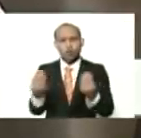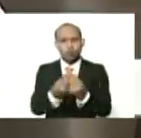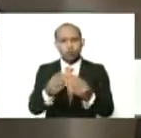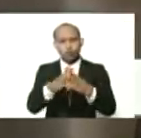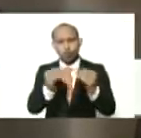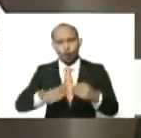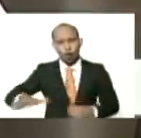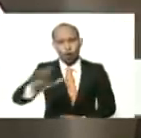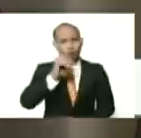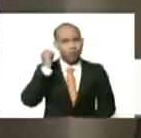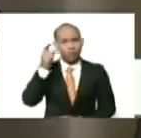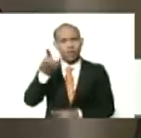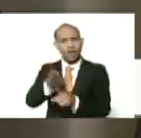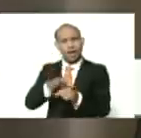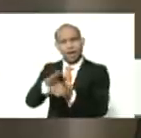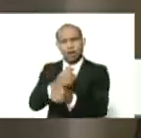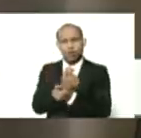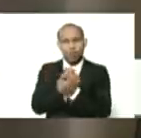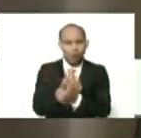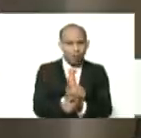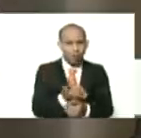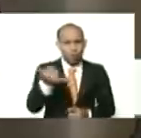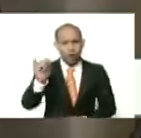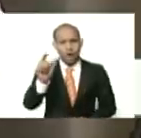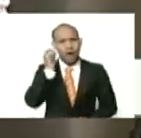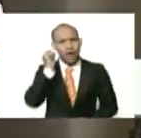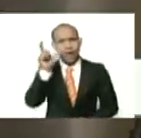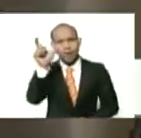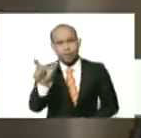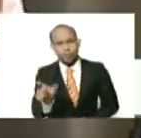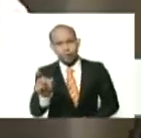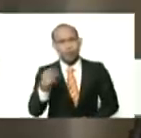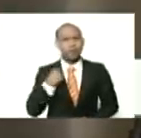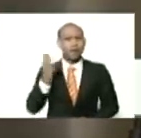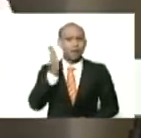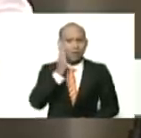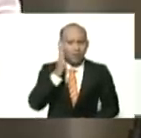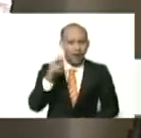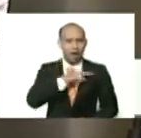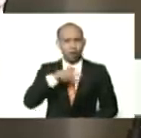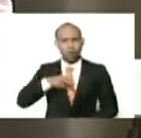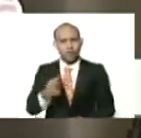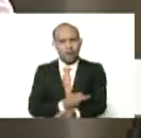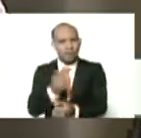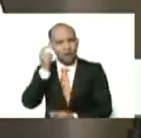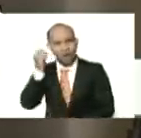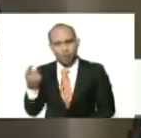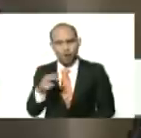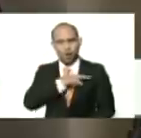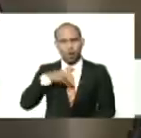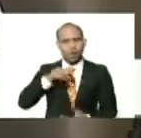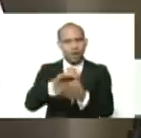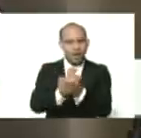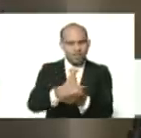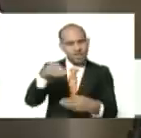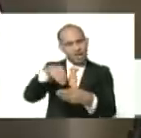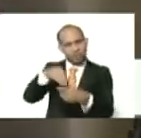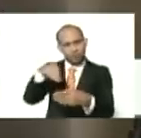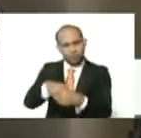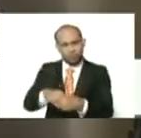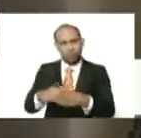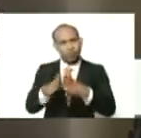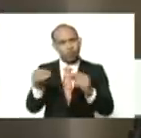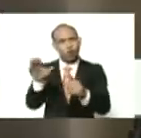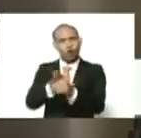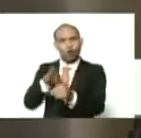ese cariño y amor que le tenemos a, a la mujer, a nuestras mamás, a nuestras hermanas, a nuestras compañeras, a nuestras amigas, con todo